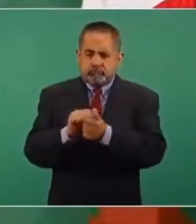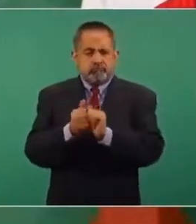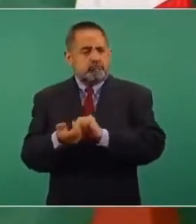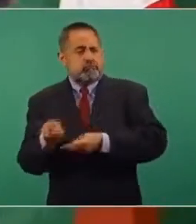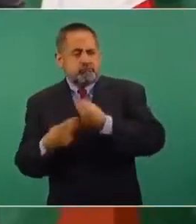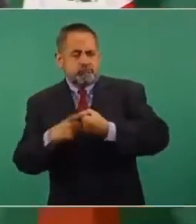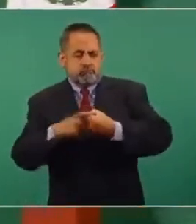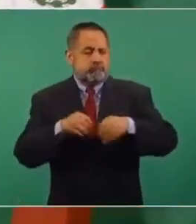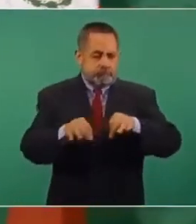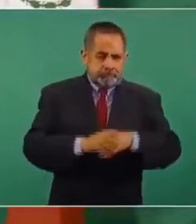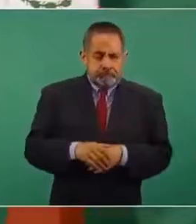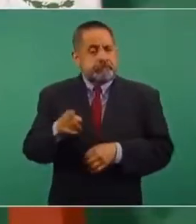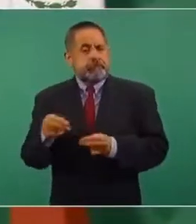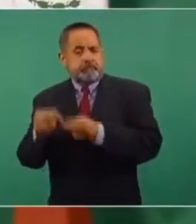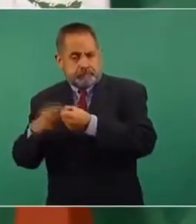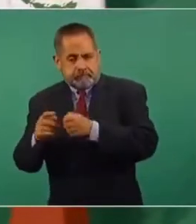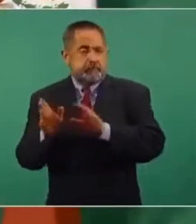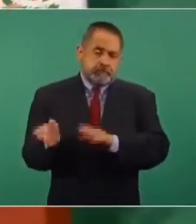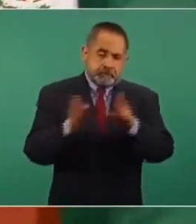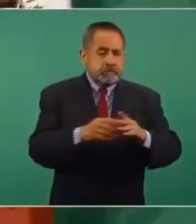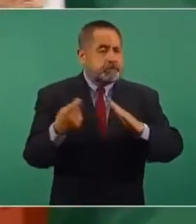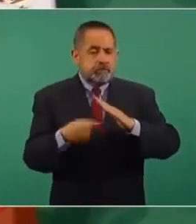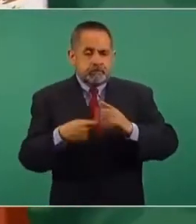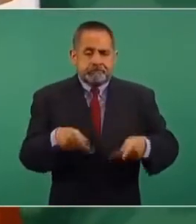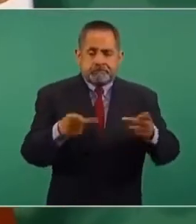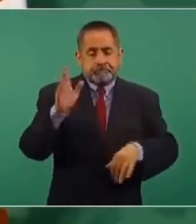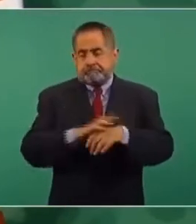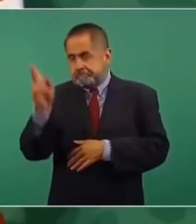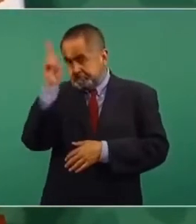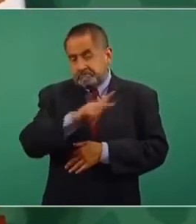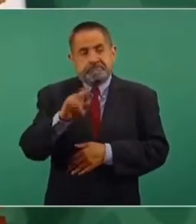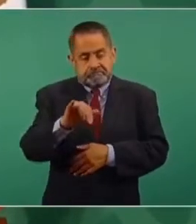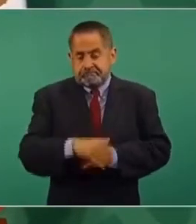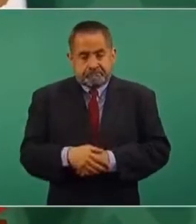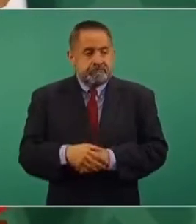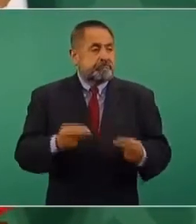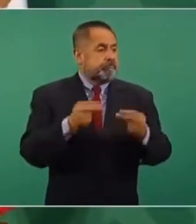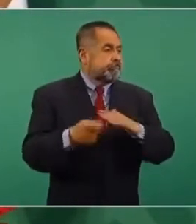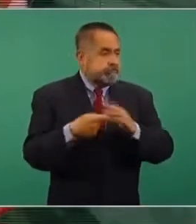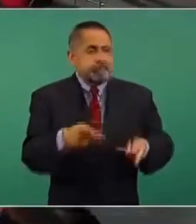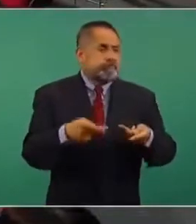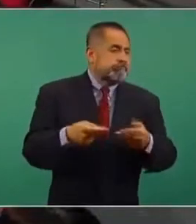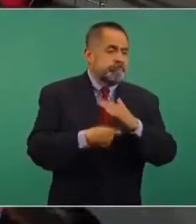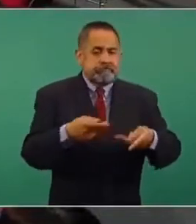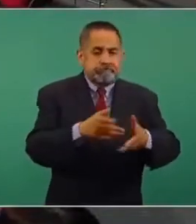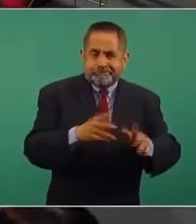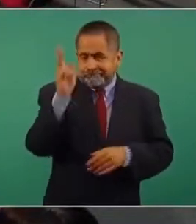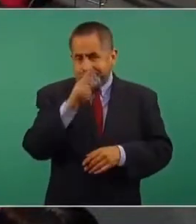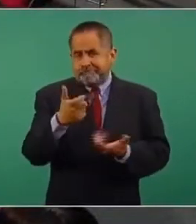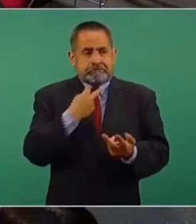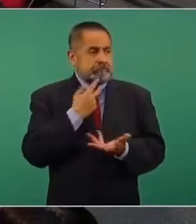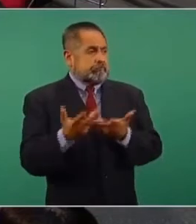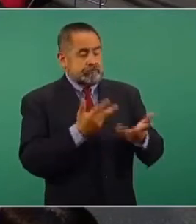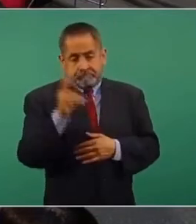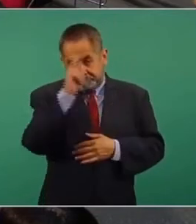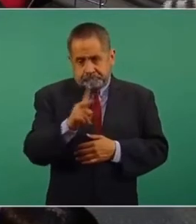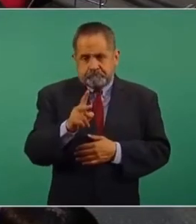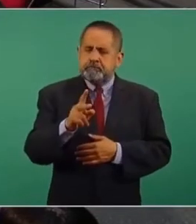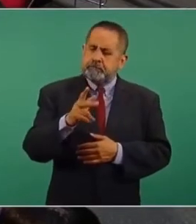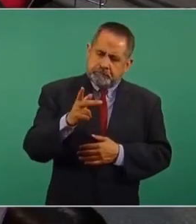Esto es la economía formal. La economía formal fue más la pérdida de empleos, de mujeres y de hombres, pero también ya